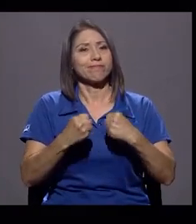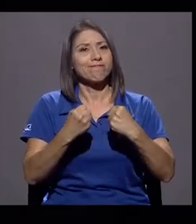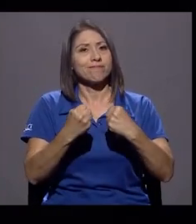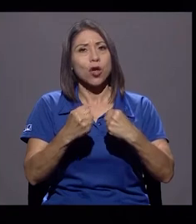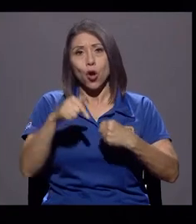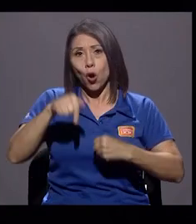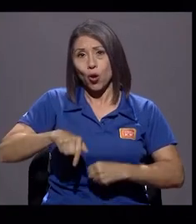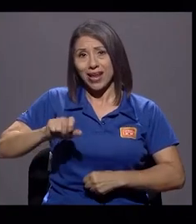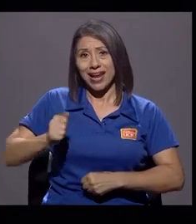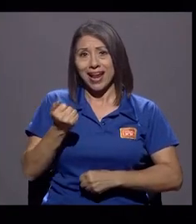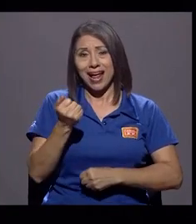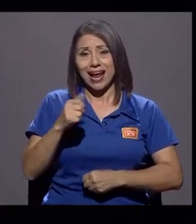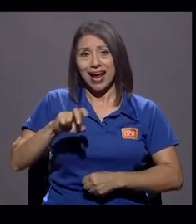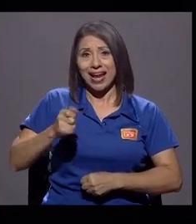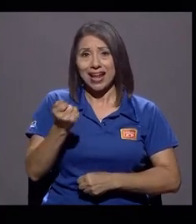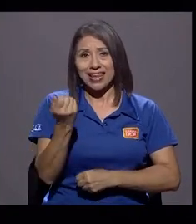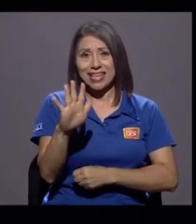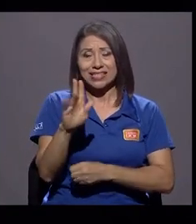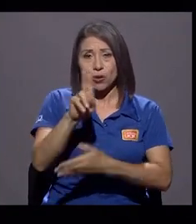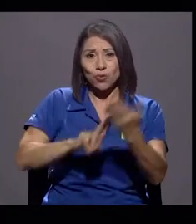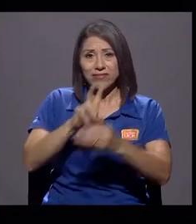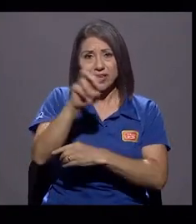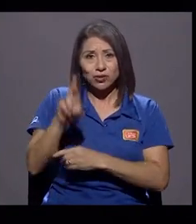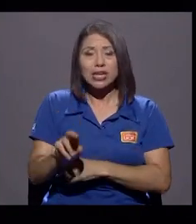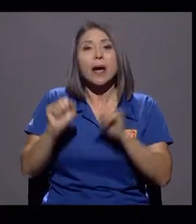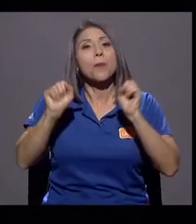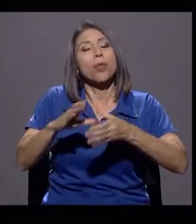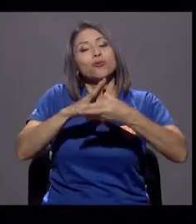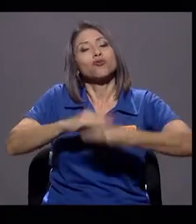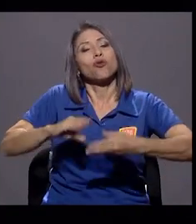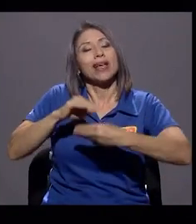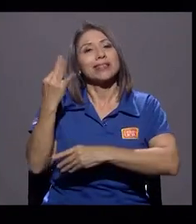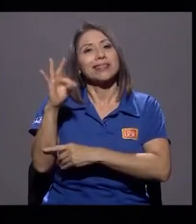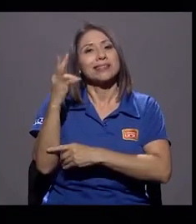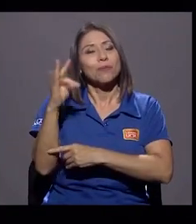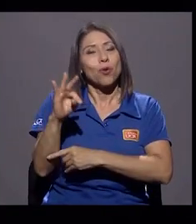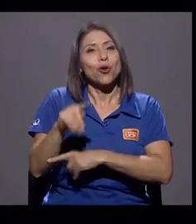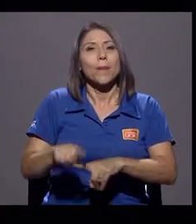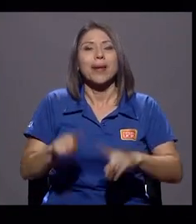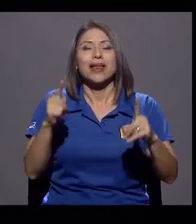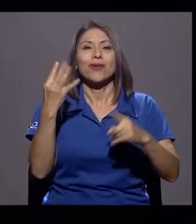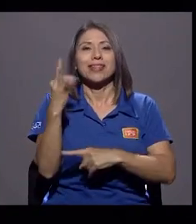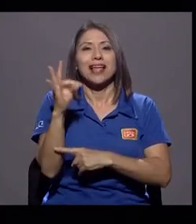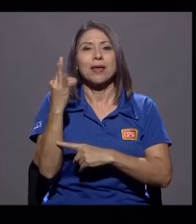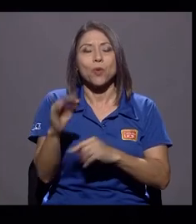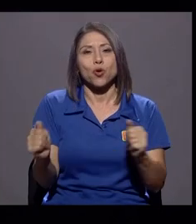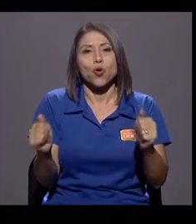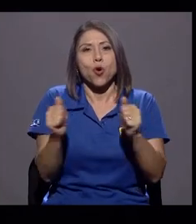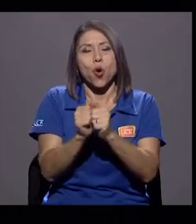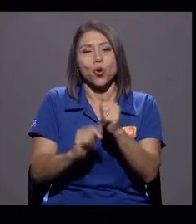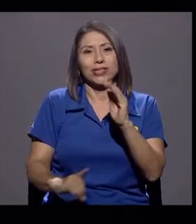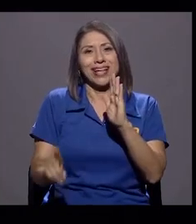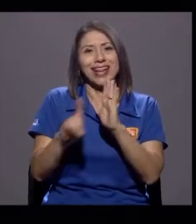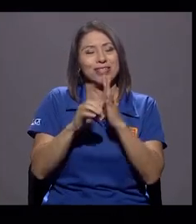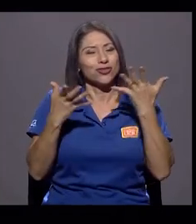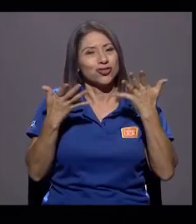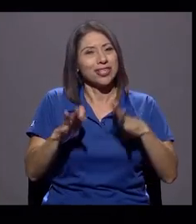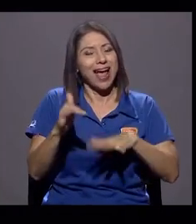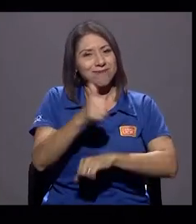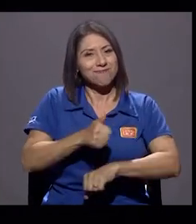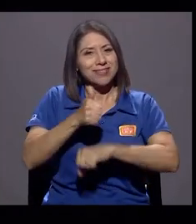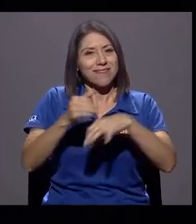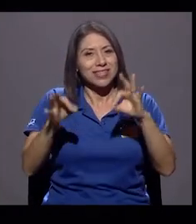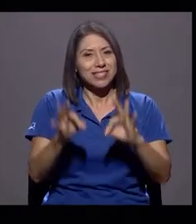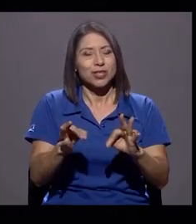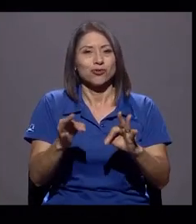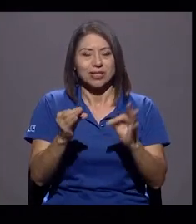en Canal 15 Universidad de Costa Rica contar su testimonio, pero sobre todo su testimonio de la mano de los derechos ya reestablecidos, y